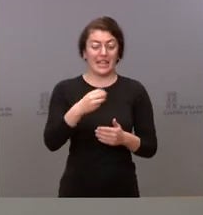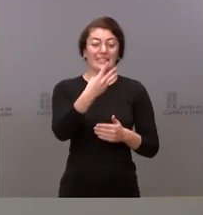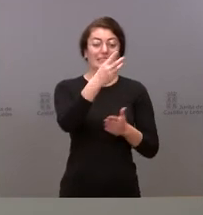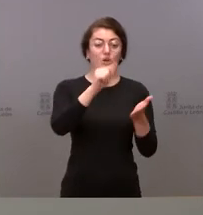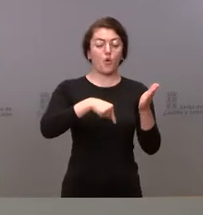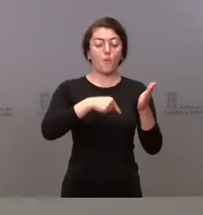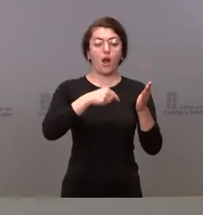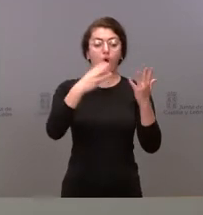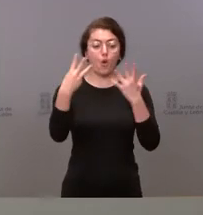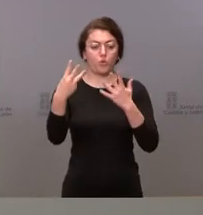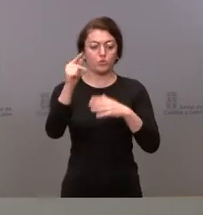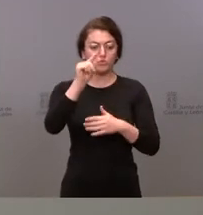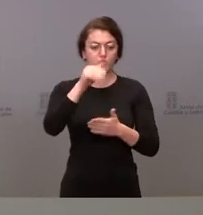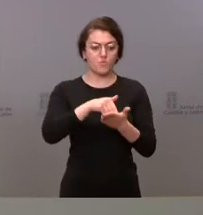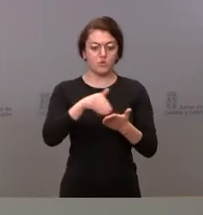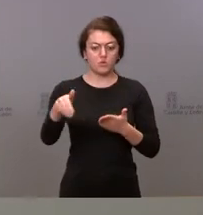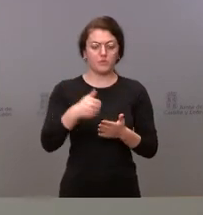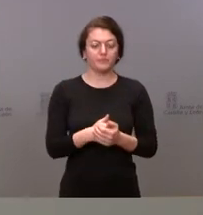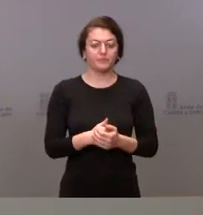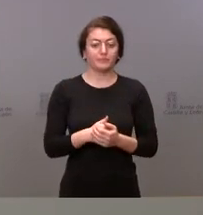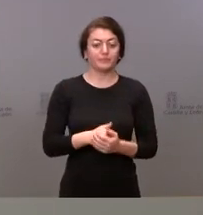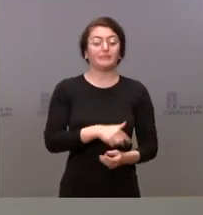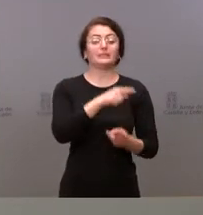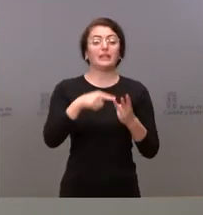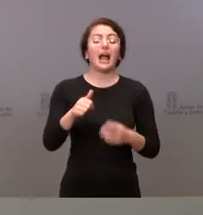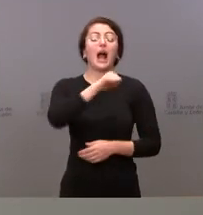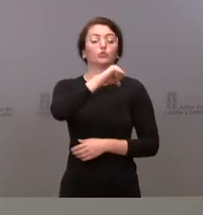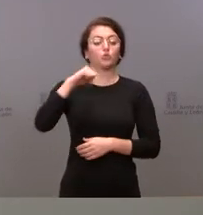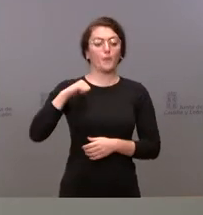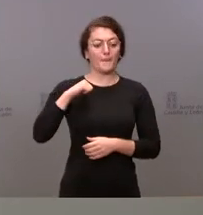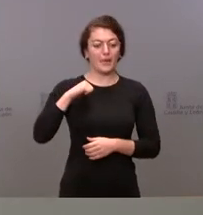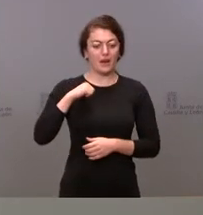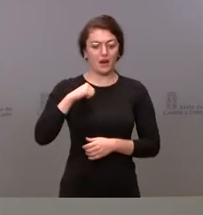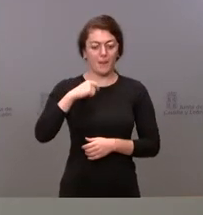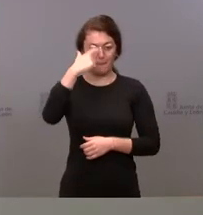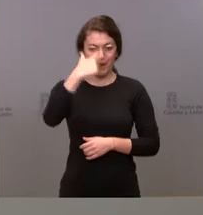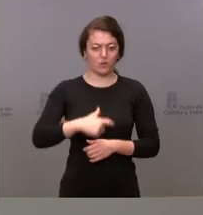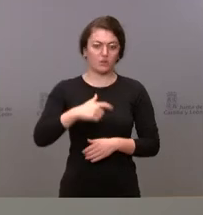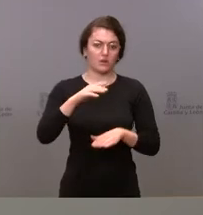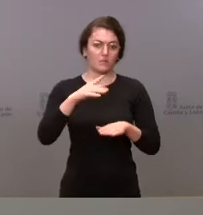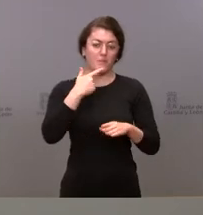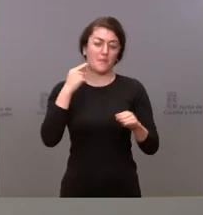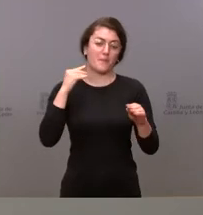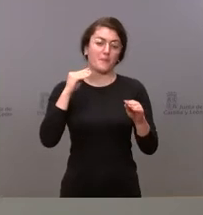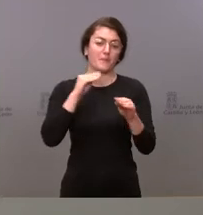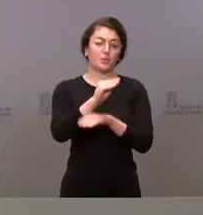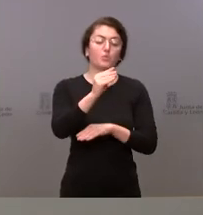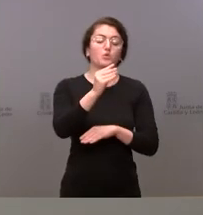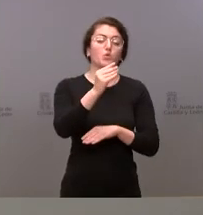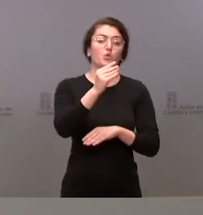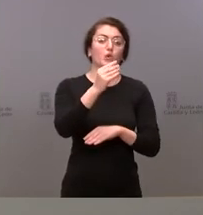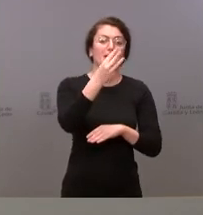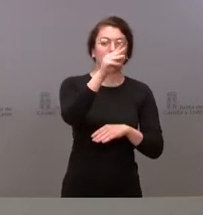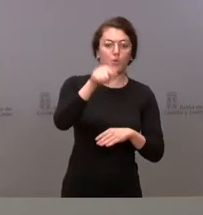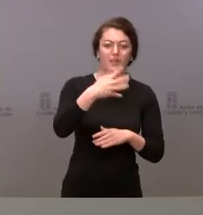Autonomía personal, con un presupuesto de 225 millones en estos tres años, en el que, como les decía,